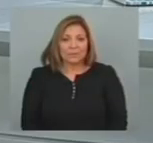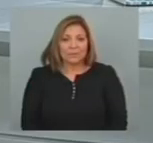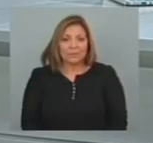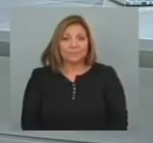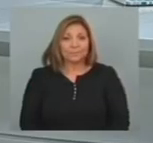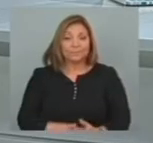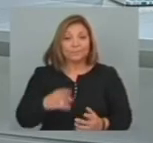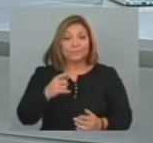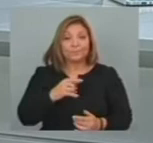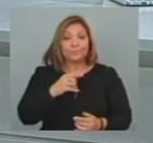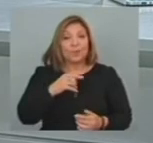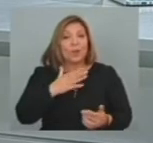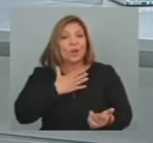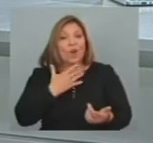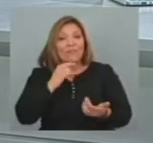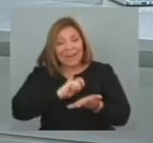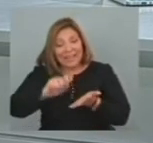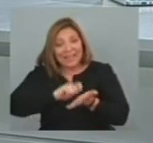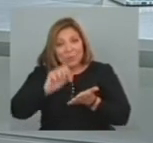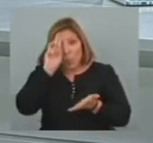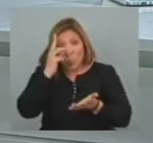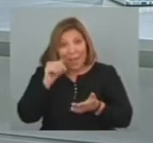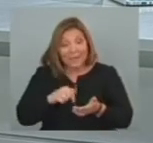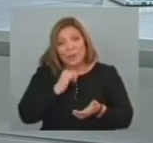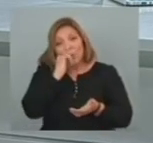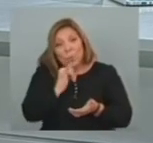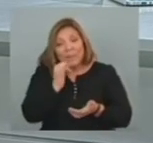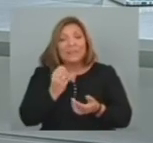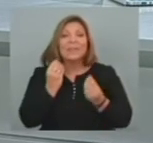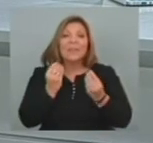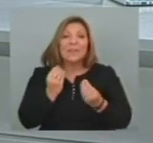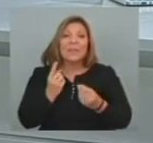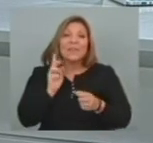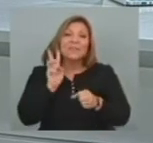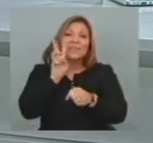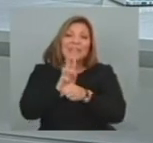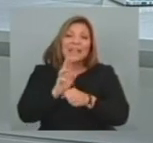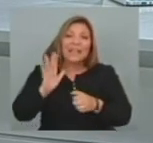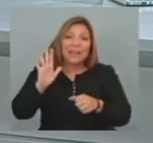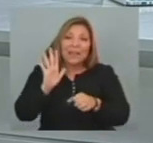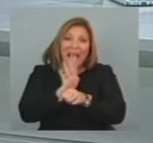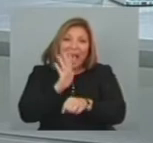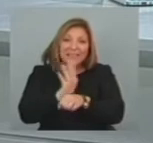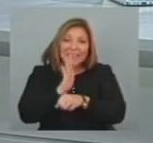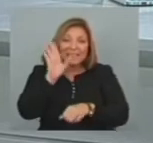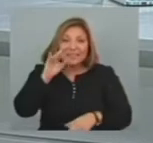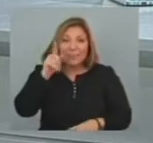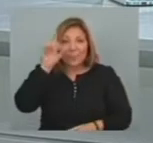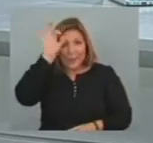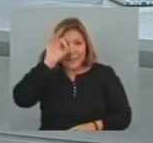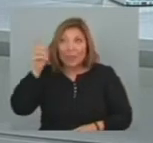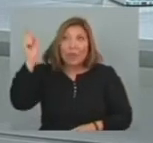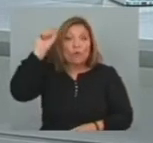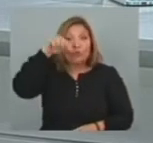La novela De un escritor Uruguayo Que relata La visita De una actriz Británica Por el departamento De